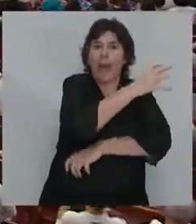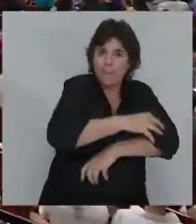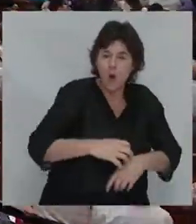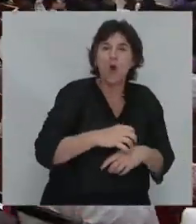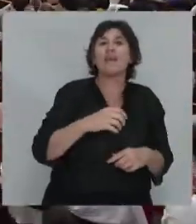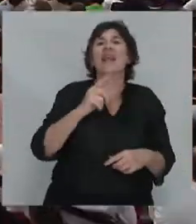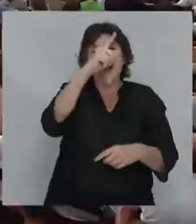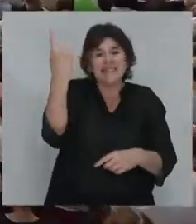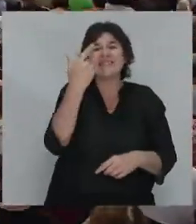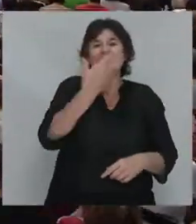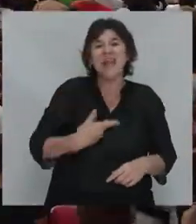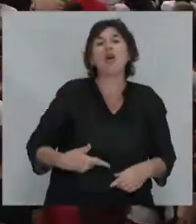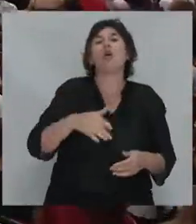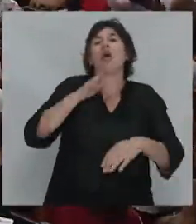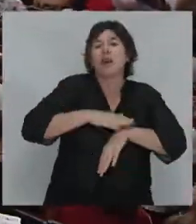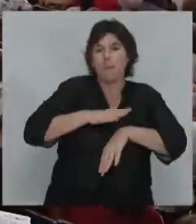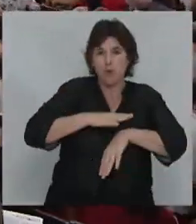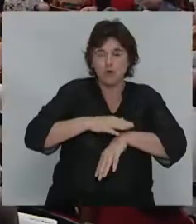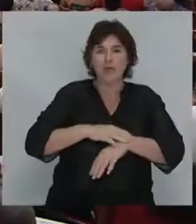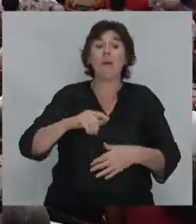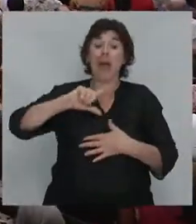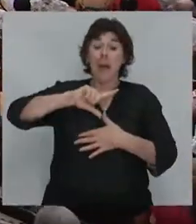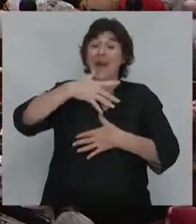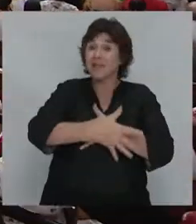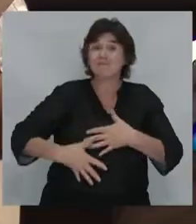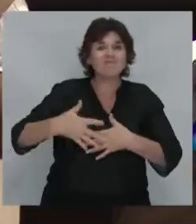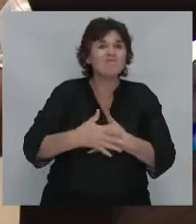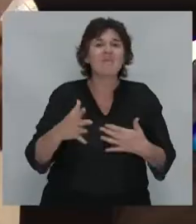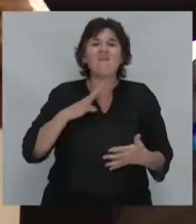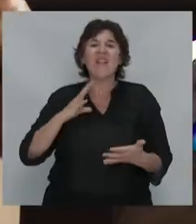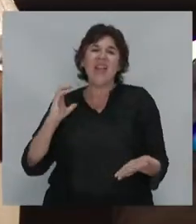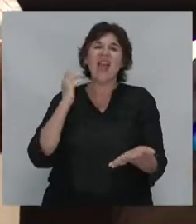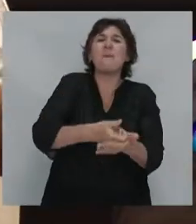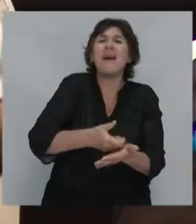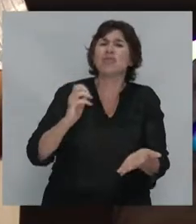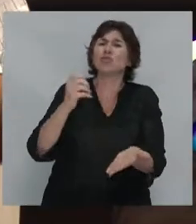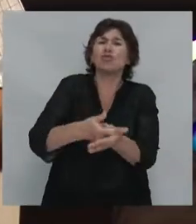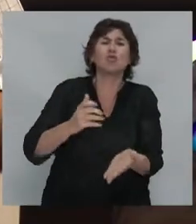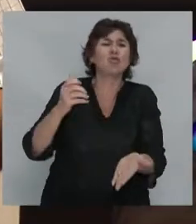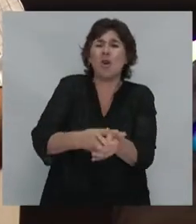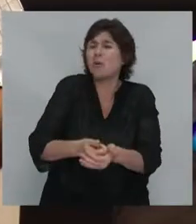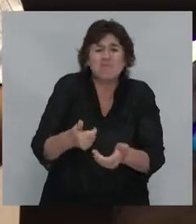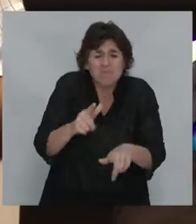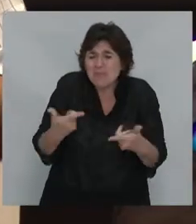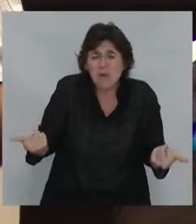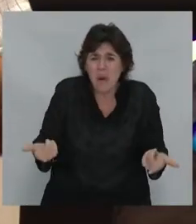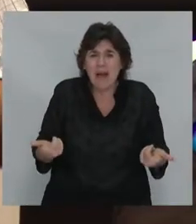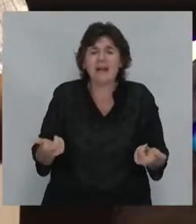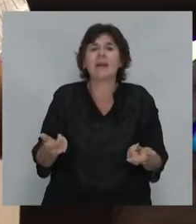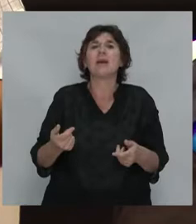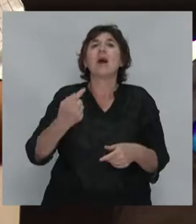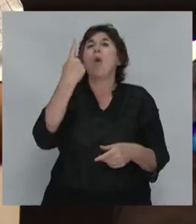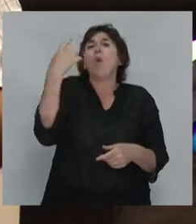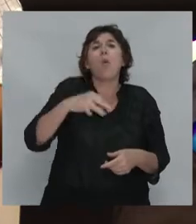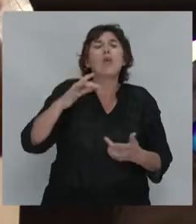por último, América Latina está desfinanciada en inversiones. Necesitamos muchas inversiones, porque es la